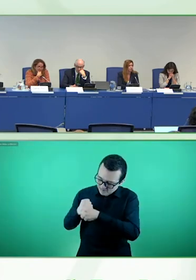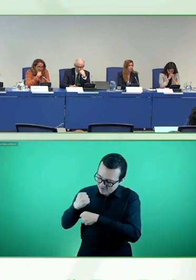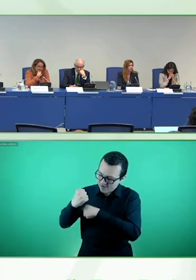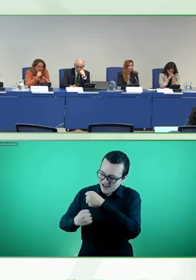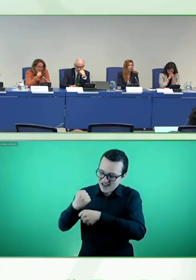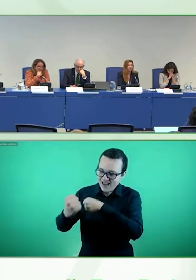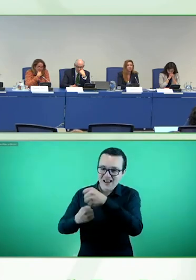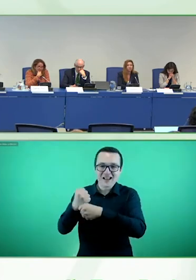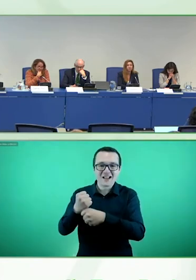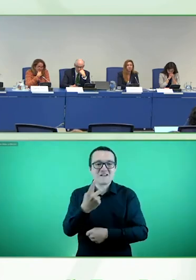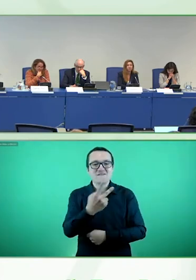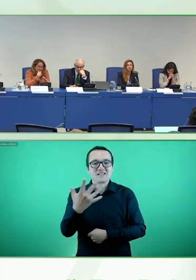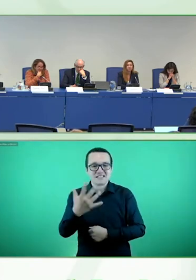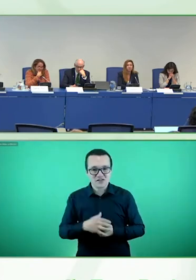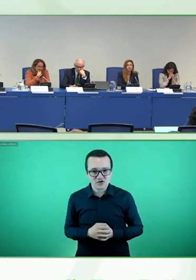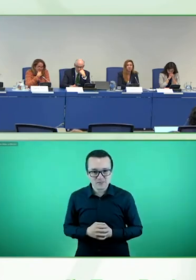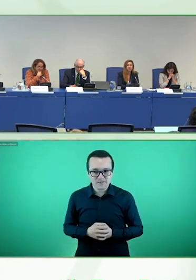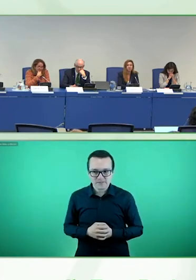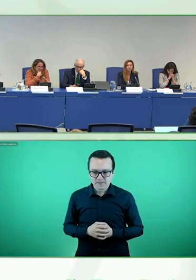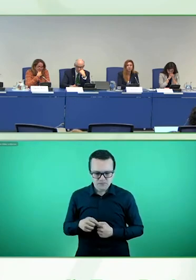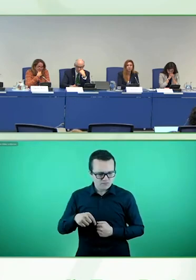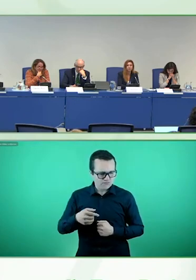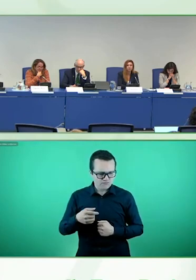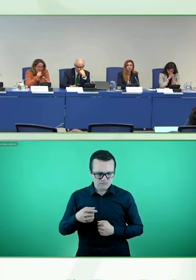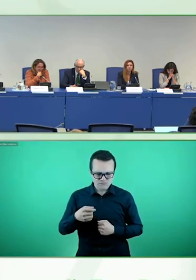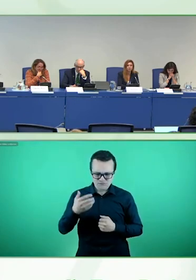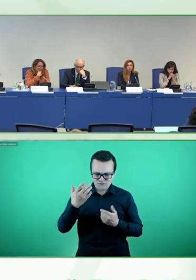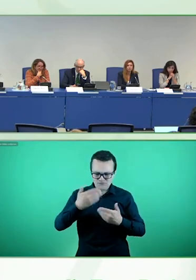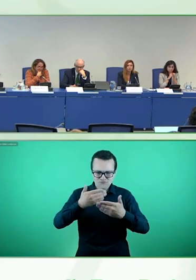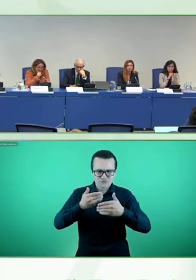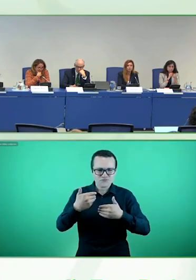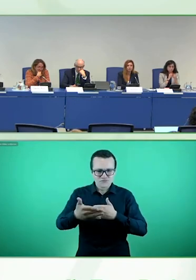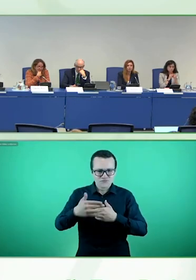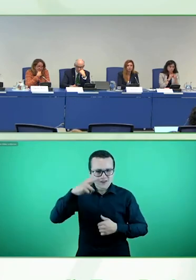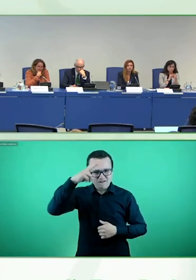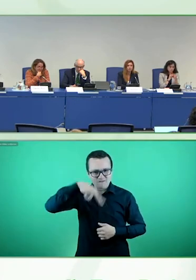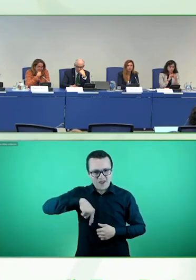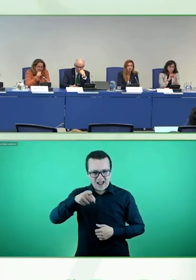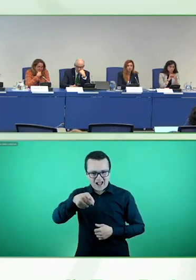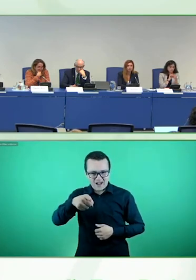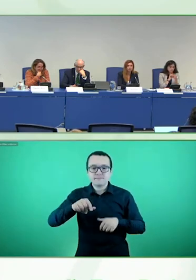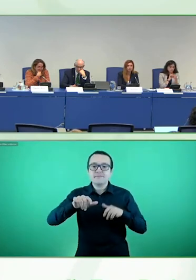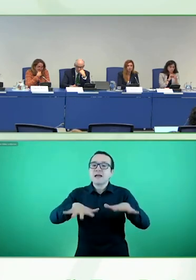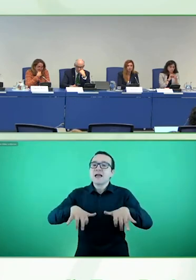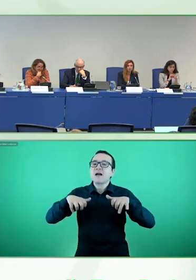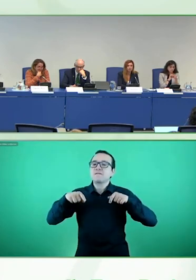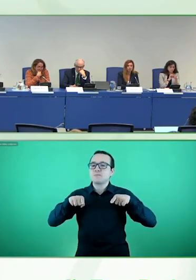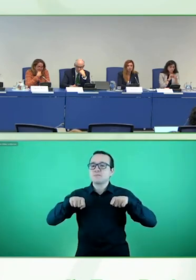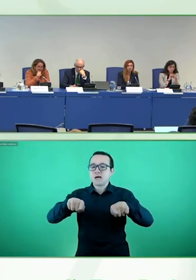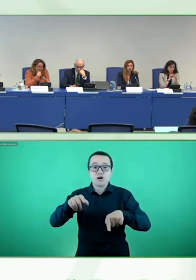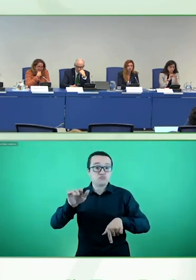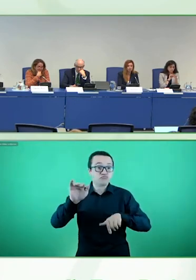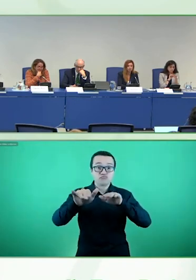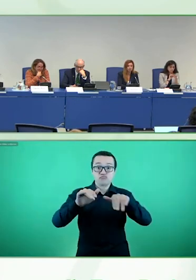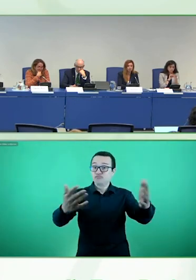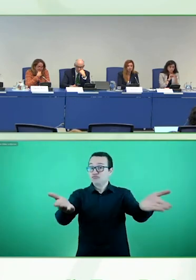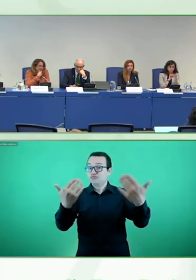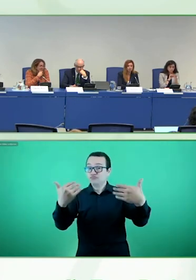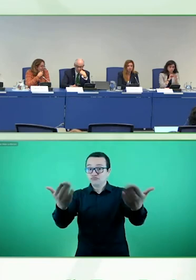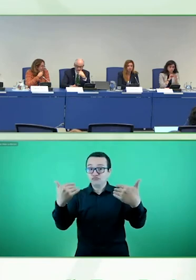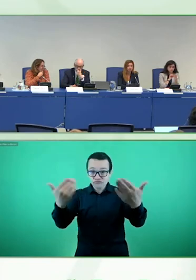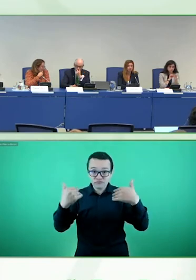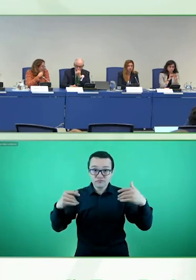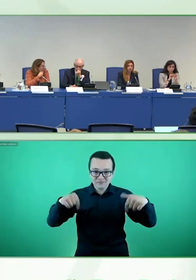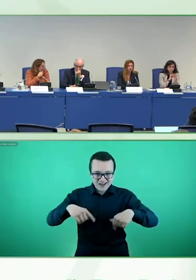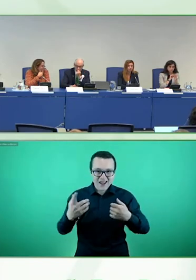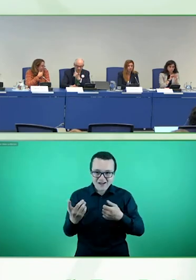en Viena un evento paralelo al que están todos ustedes invitados, donde se van a referir cuáles son las acciones